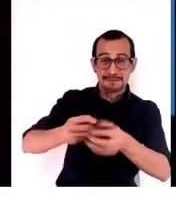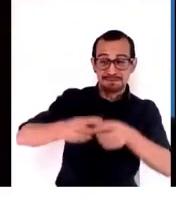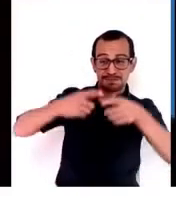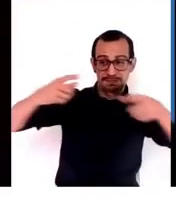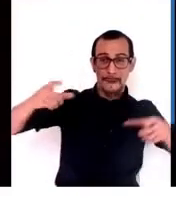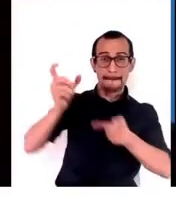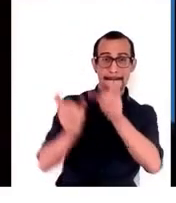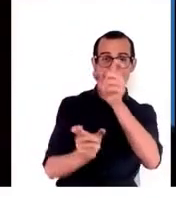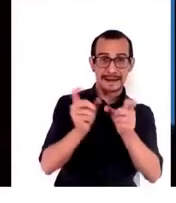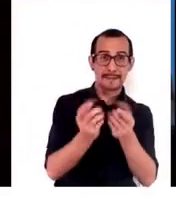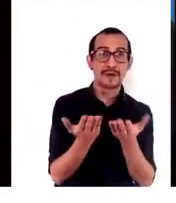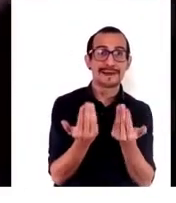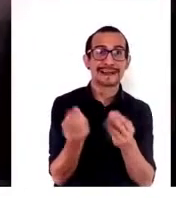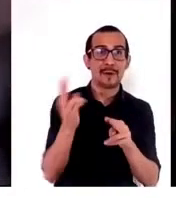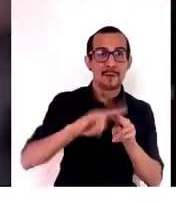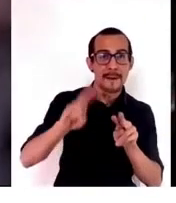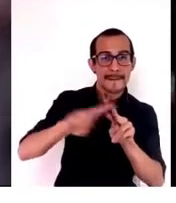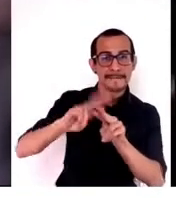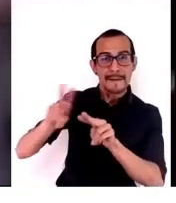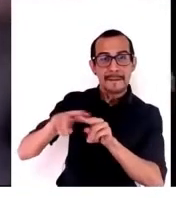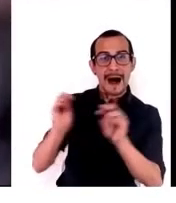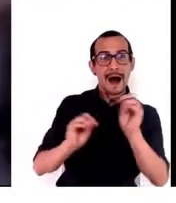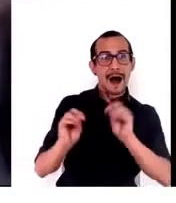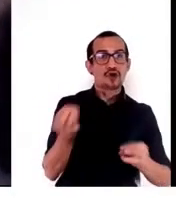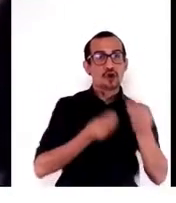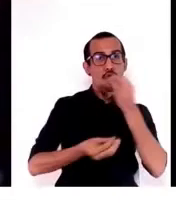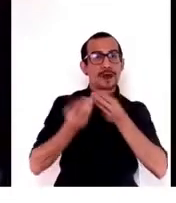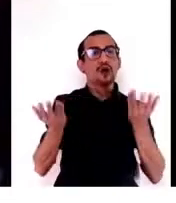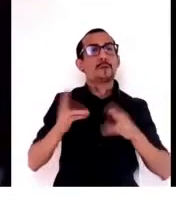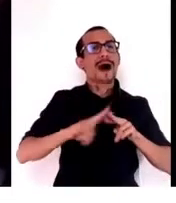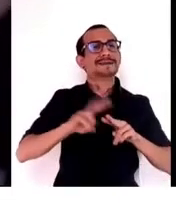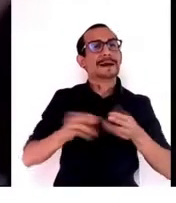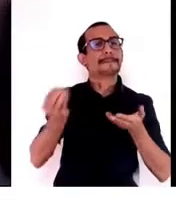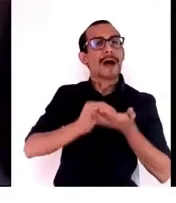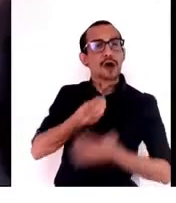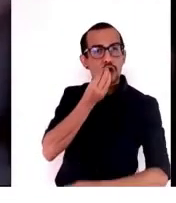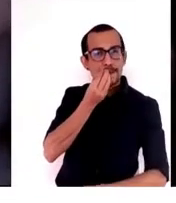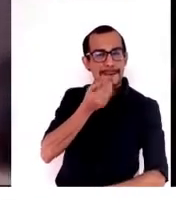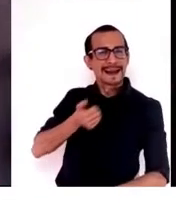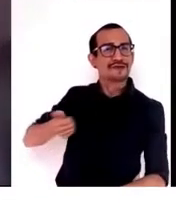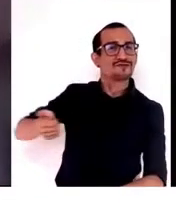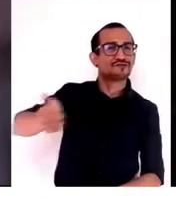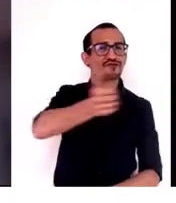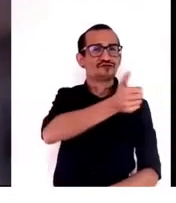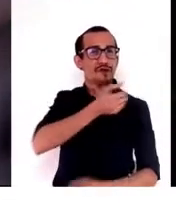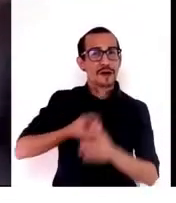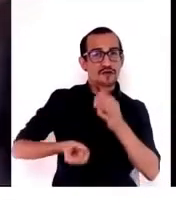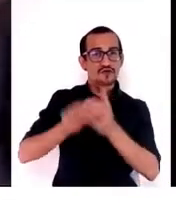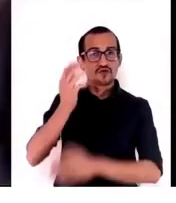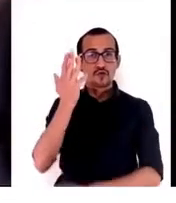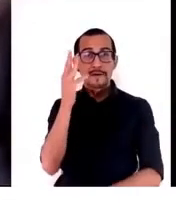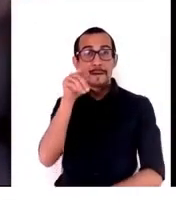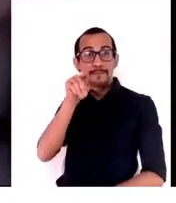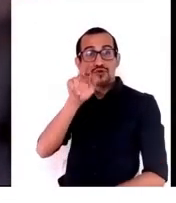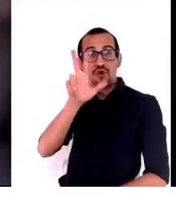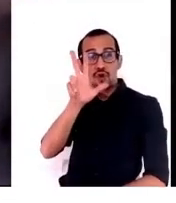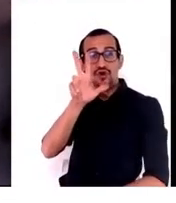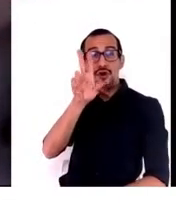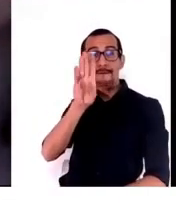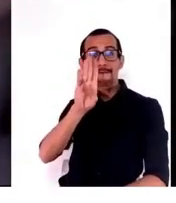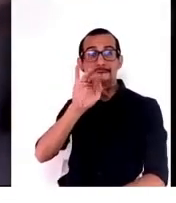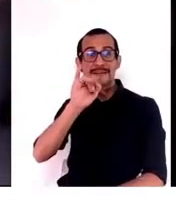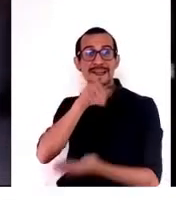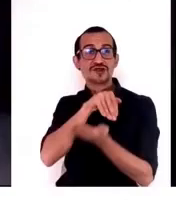producir más. ¿Cómo podemos producir más para que todos estos 9.8 billones